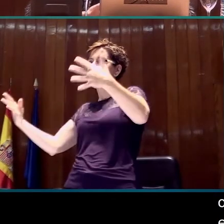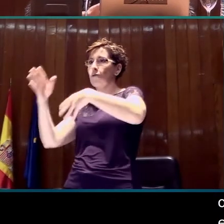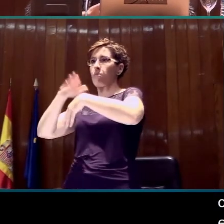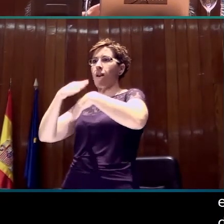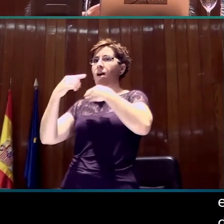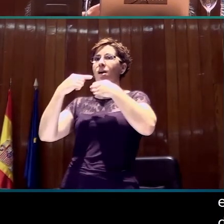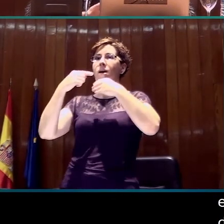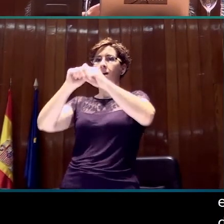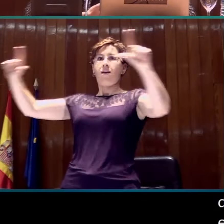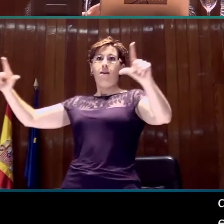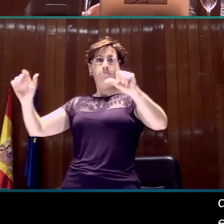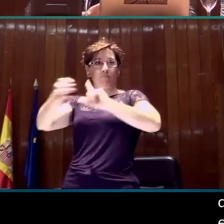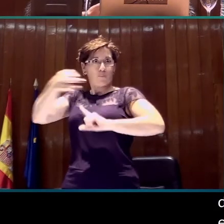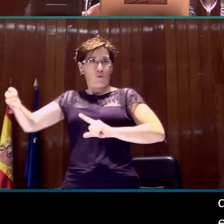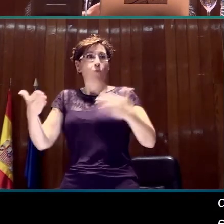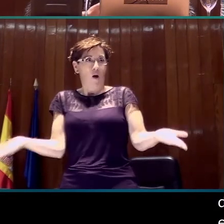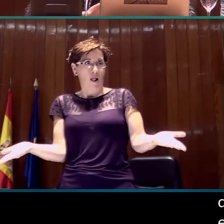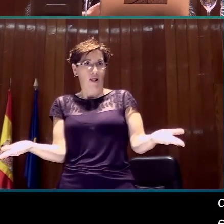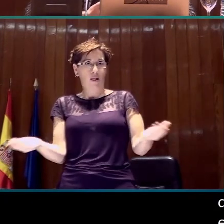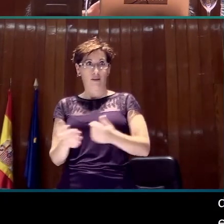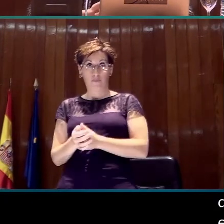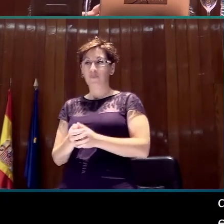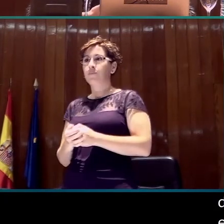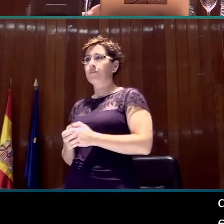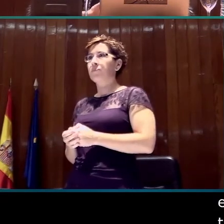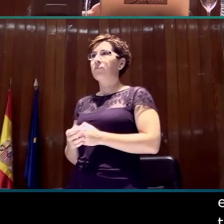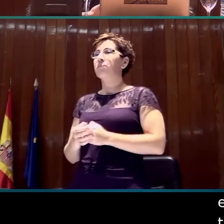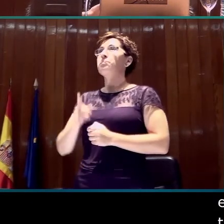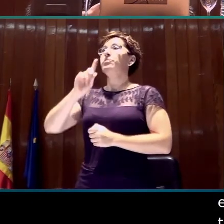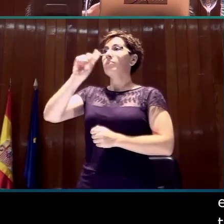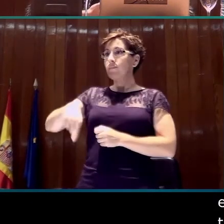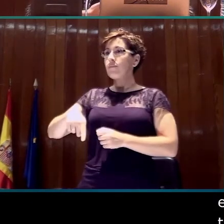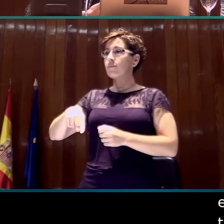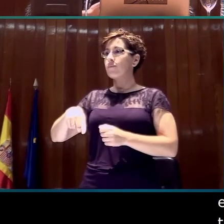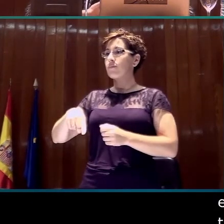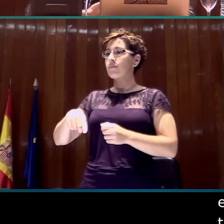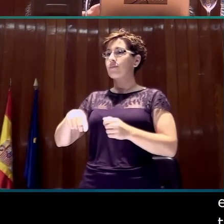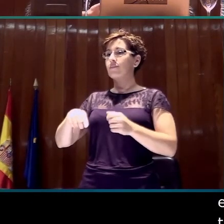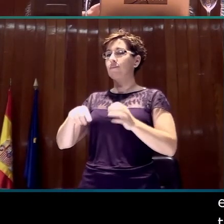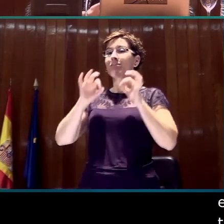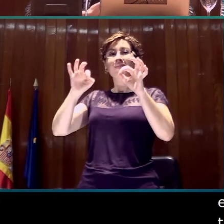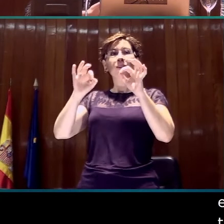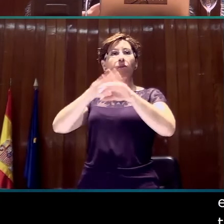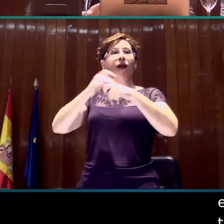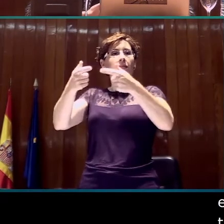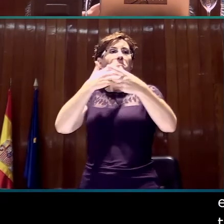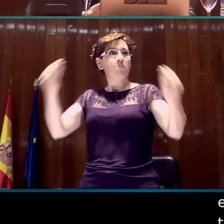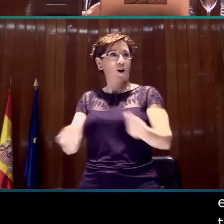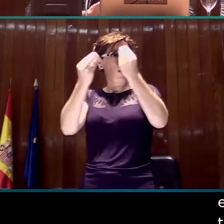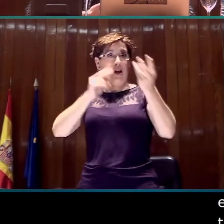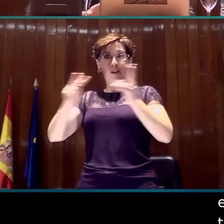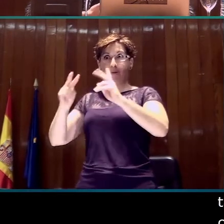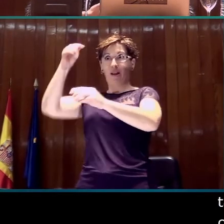También atender a estas formas de mejorar la interpretación en televisión supone